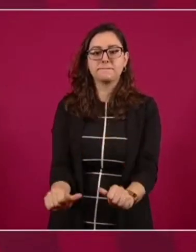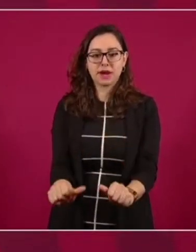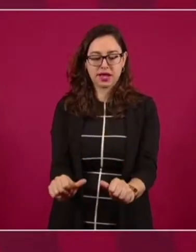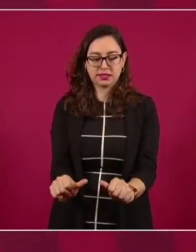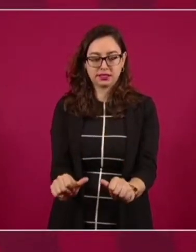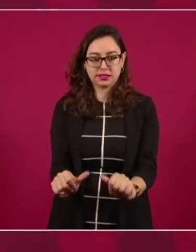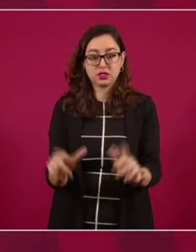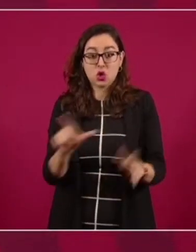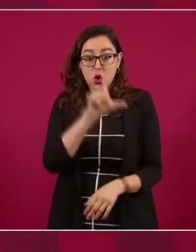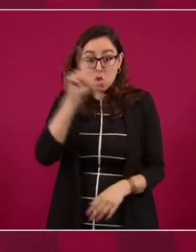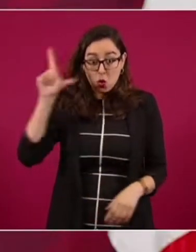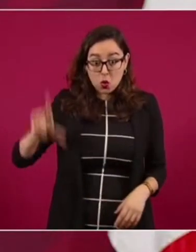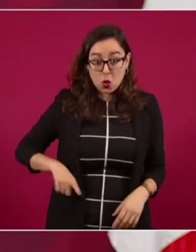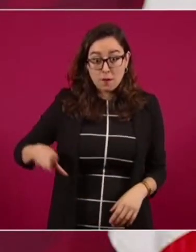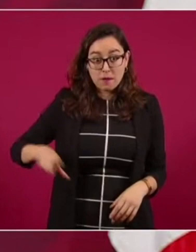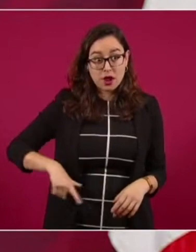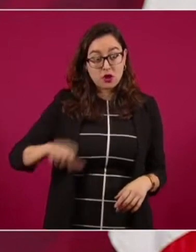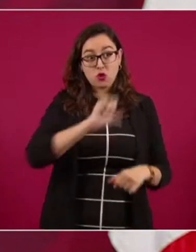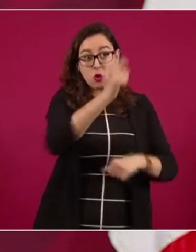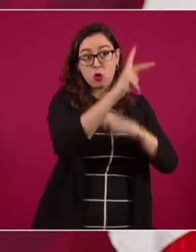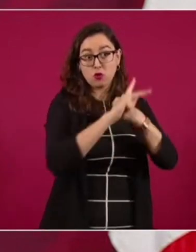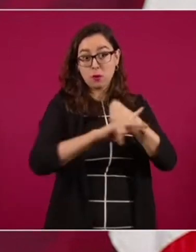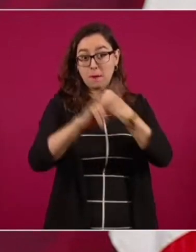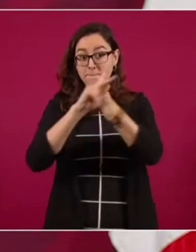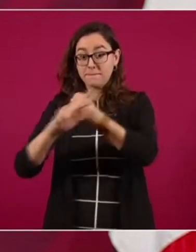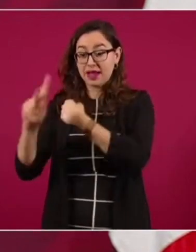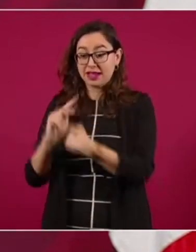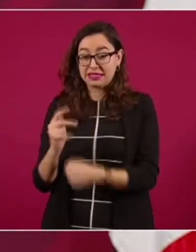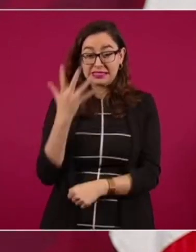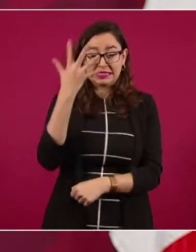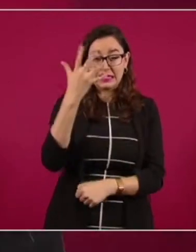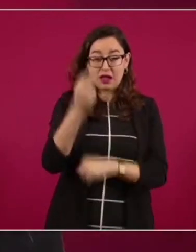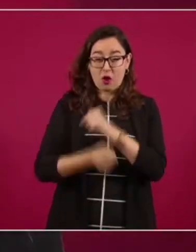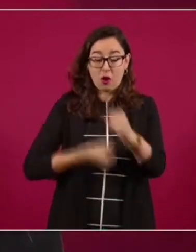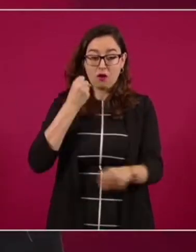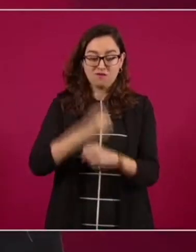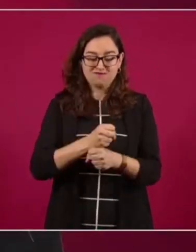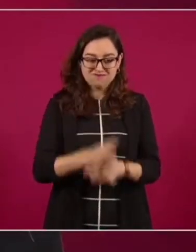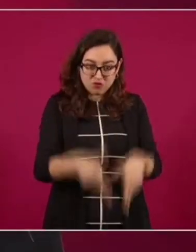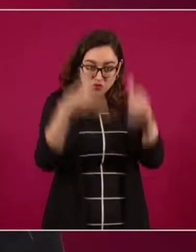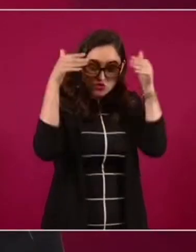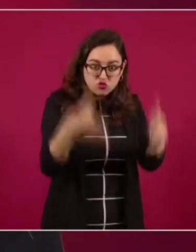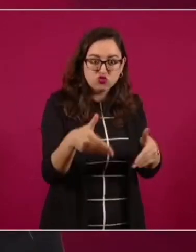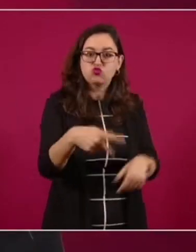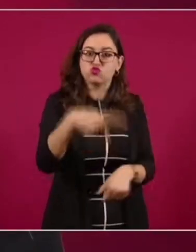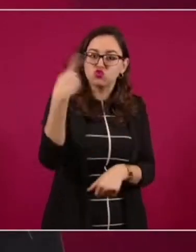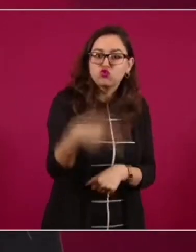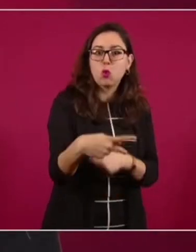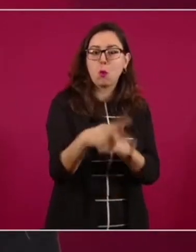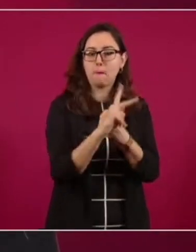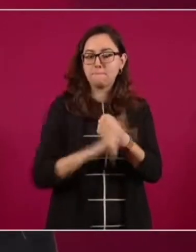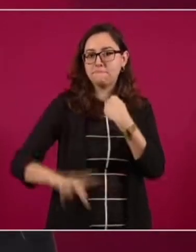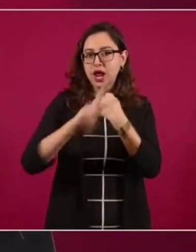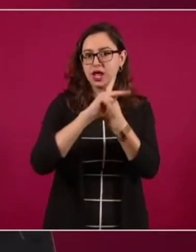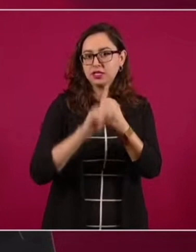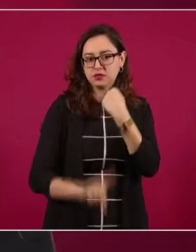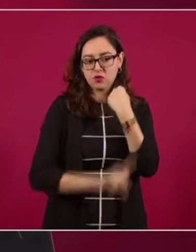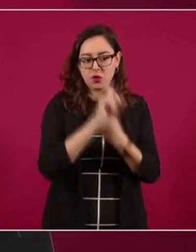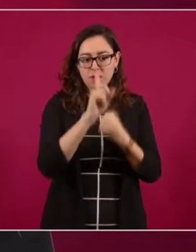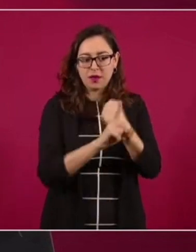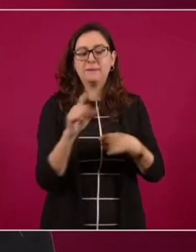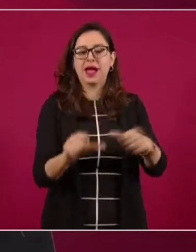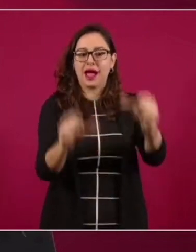ocupen por entero de atender los grandes y graves problemas